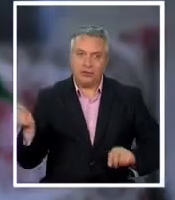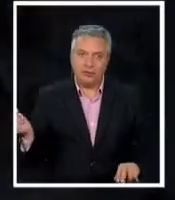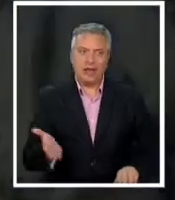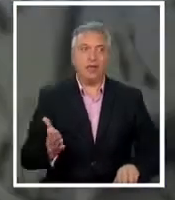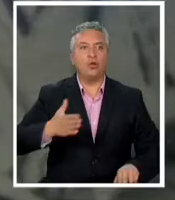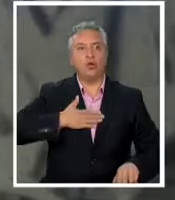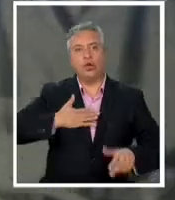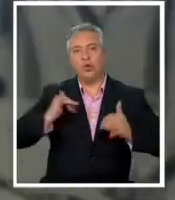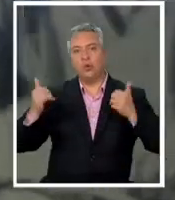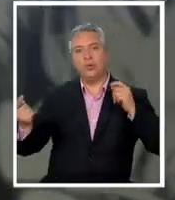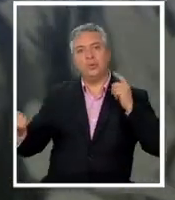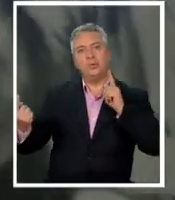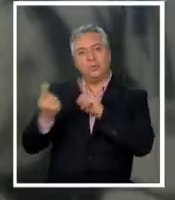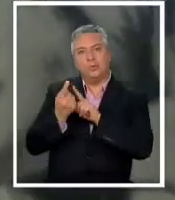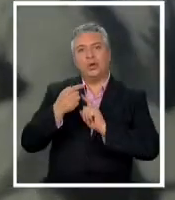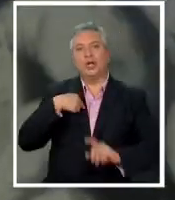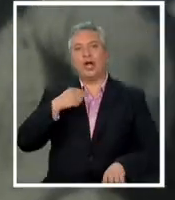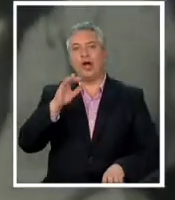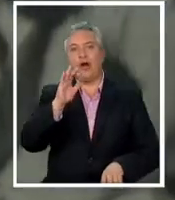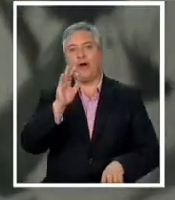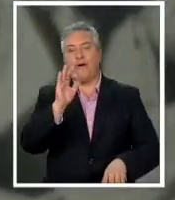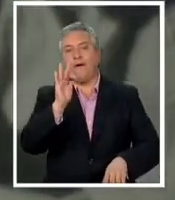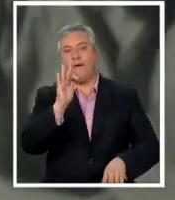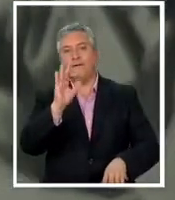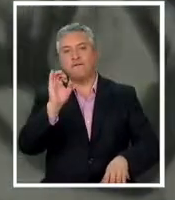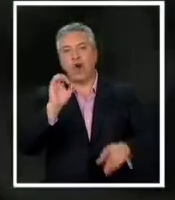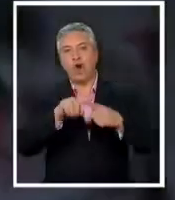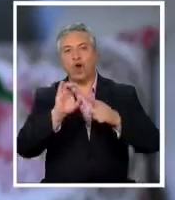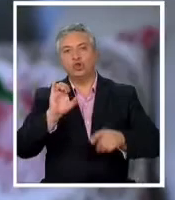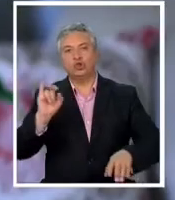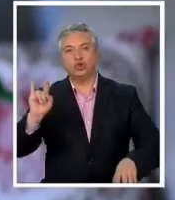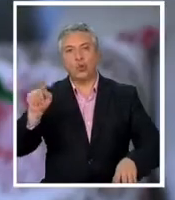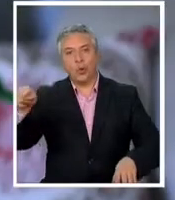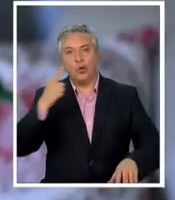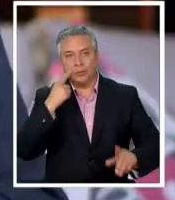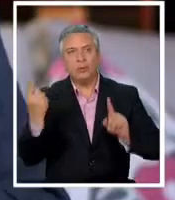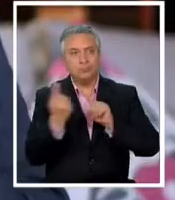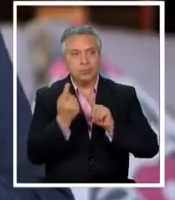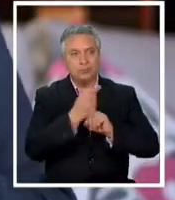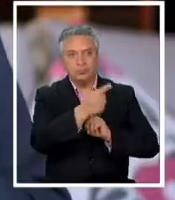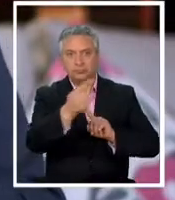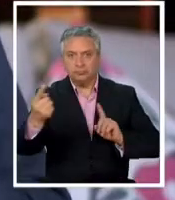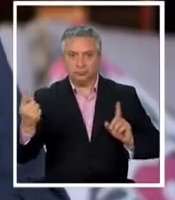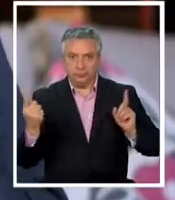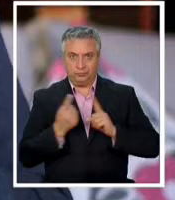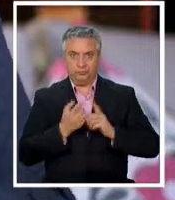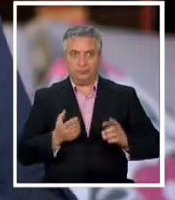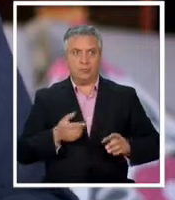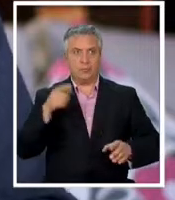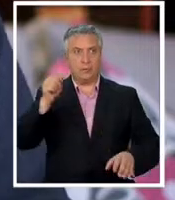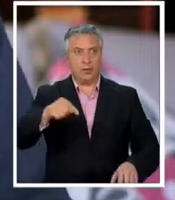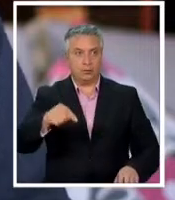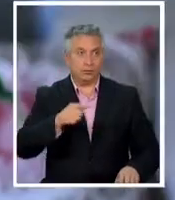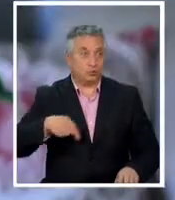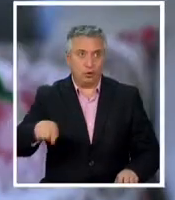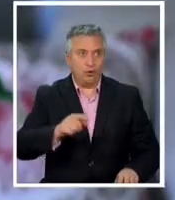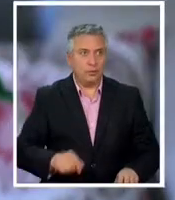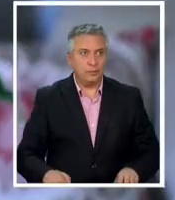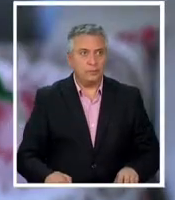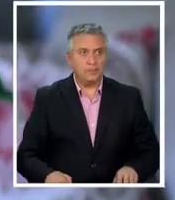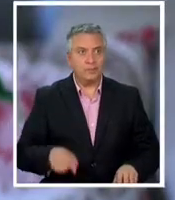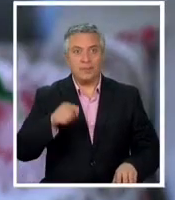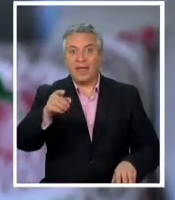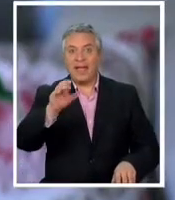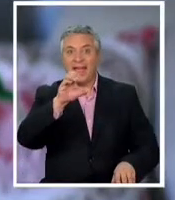Altito Fuyú Armando Tobal Honorino Landa y yo Todas las concentraciones son portaviones El